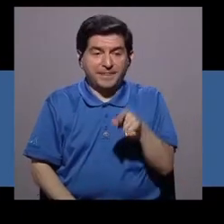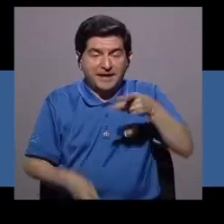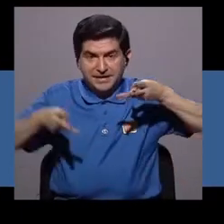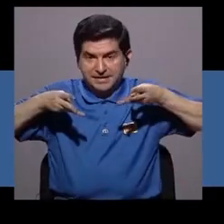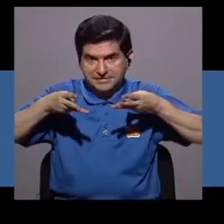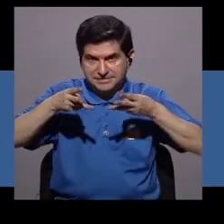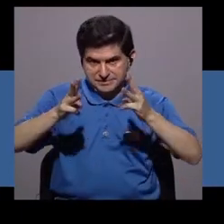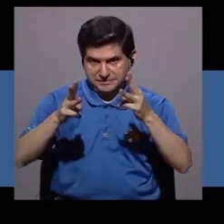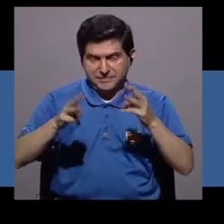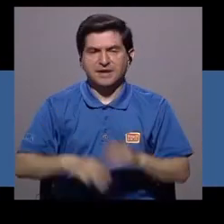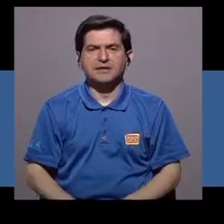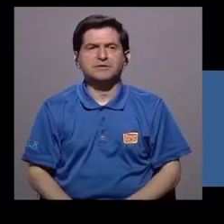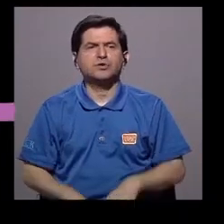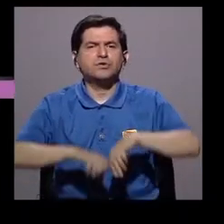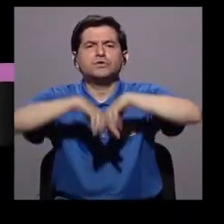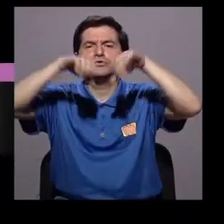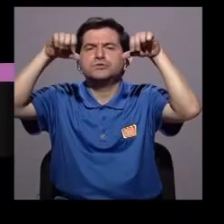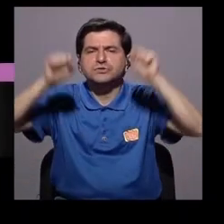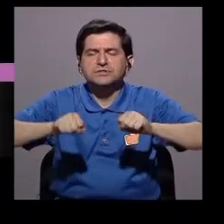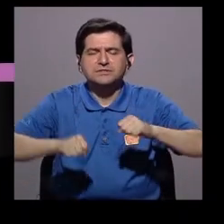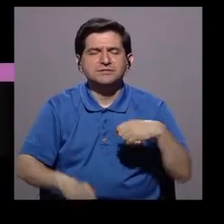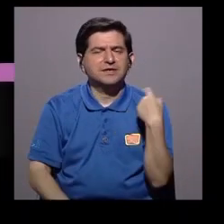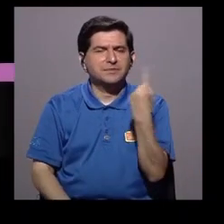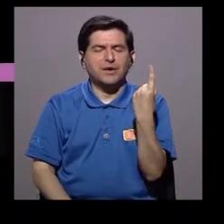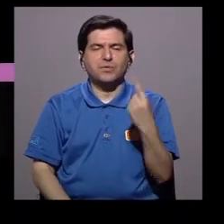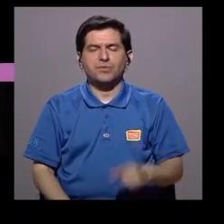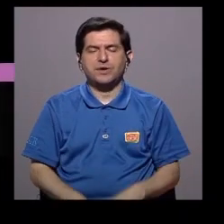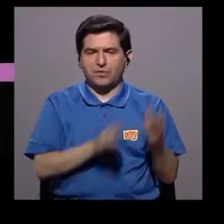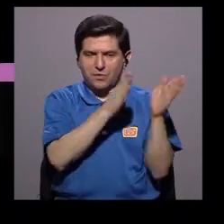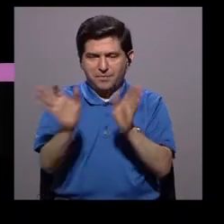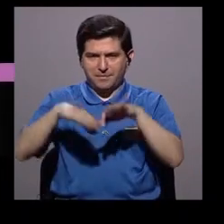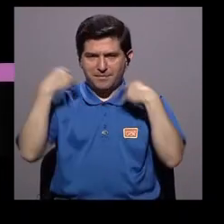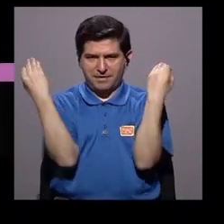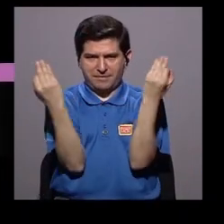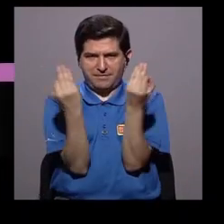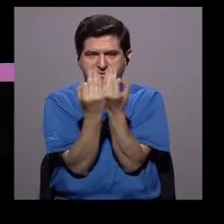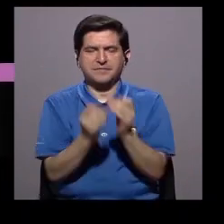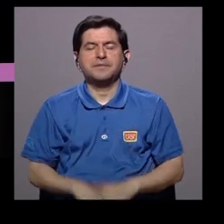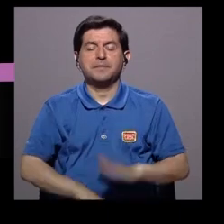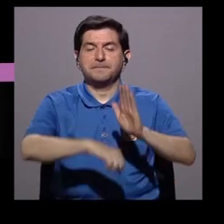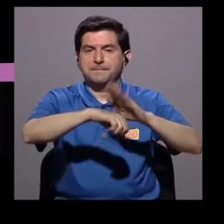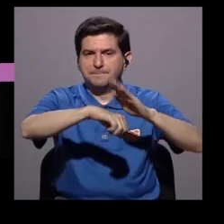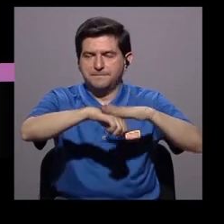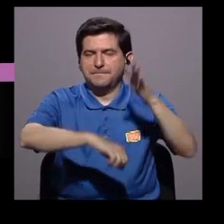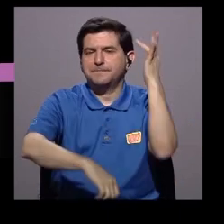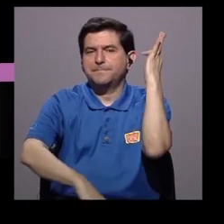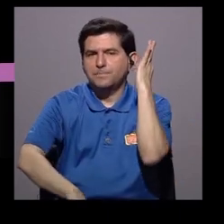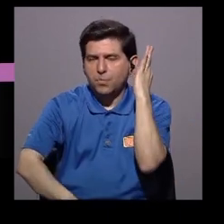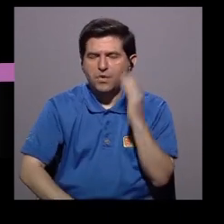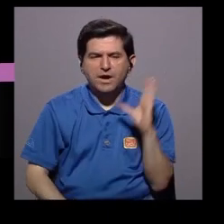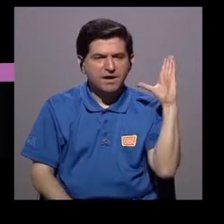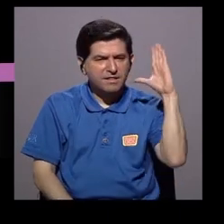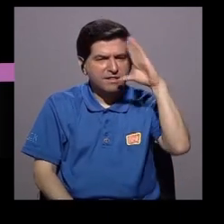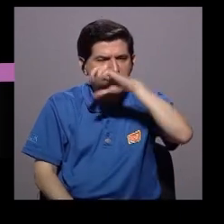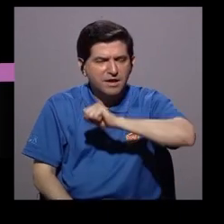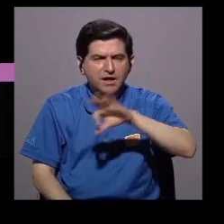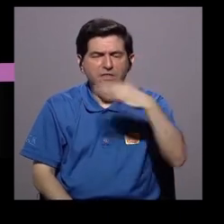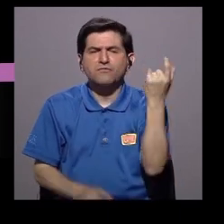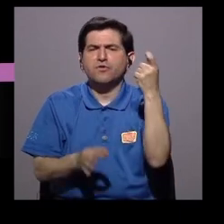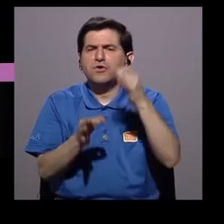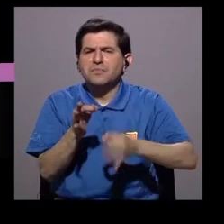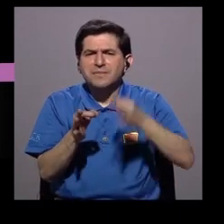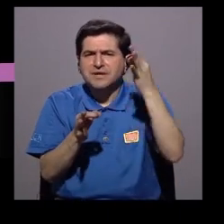ovulación. El método de ovulación Billings es un sistema único de planificación familiar. Le permite a la mujer